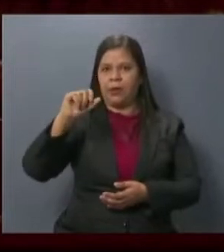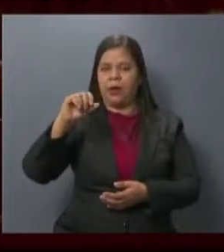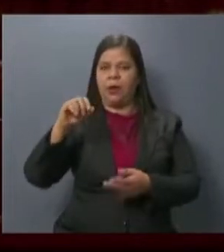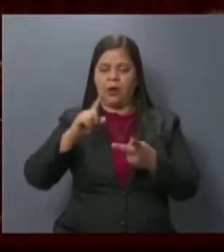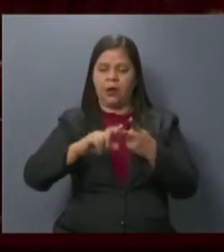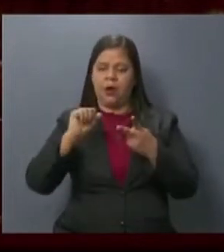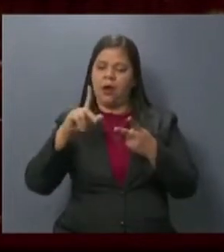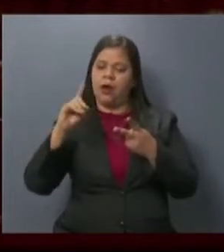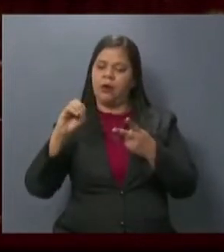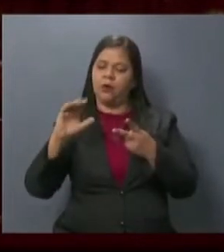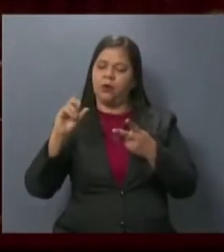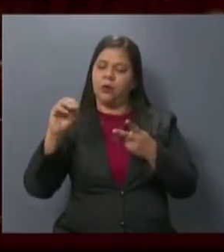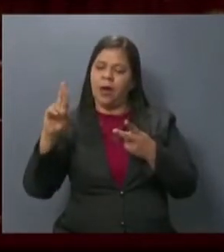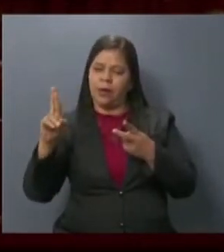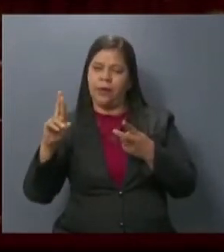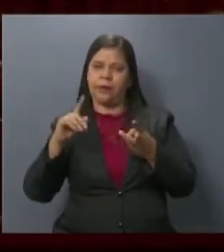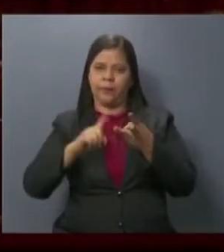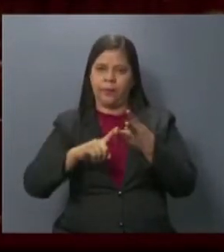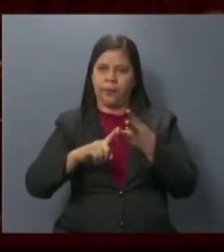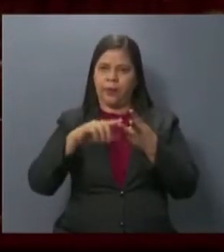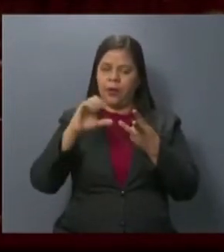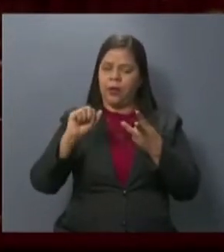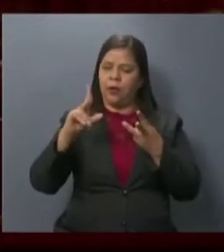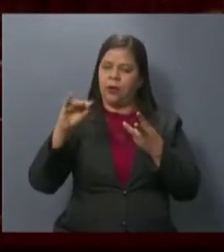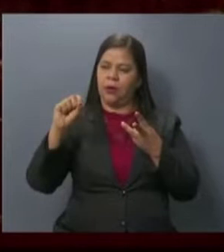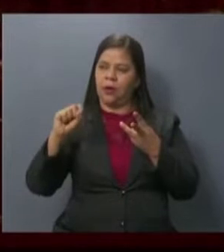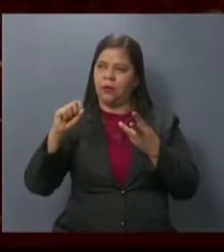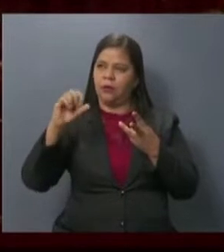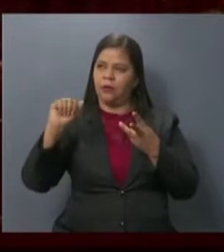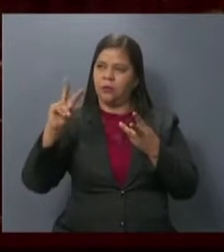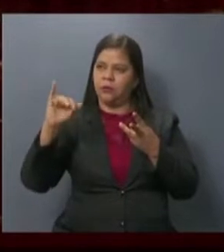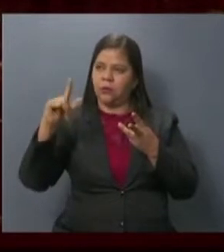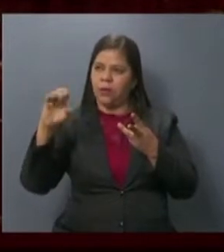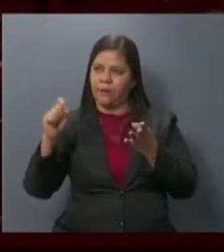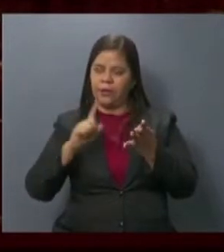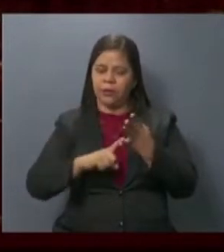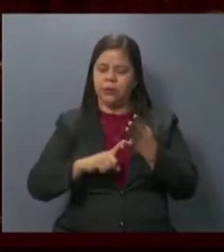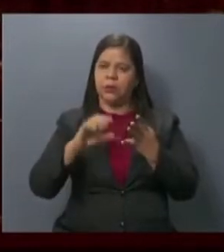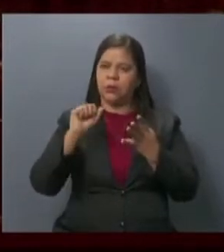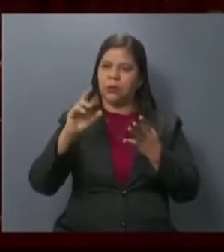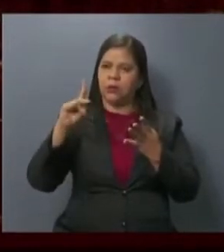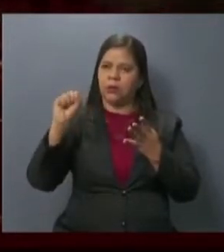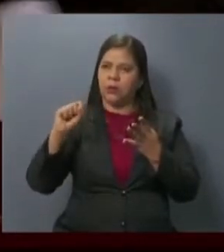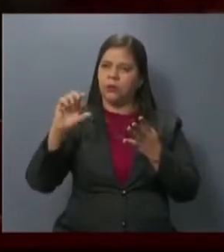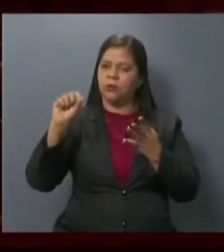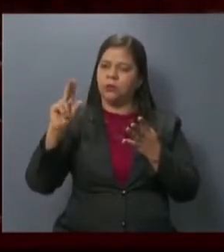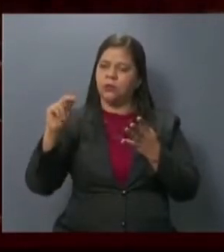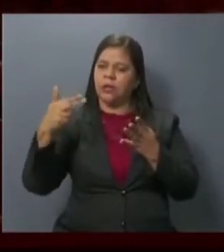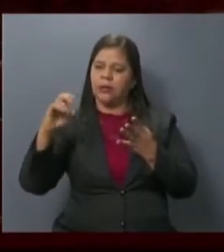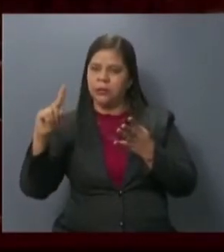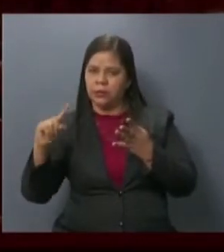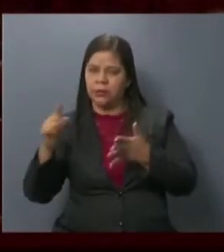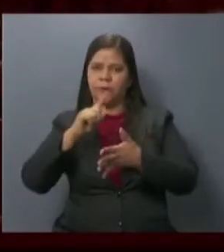Aldo Enrique Cader Camilot, Carlos Sergio Avilés Velázquez, Carlos Ernesto Sánchez